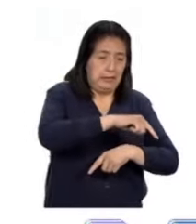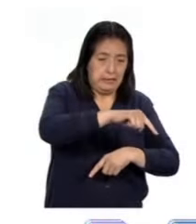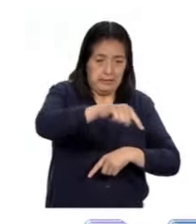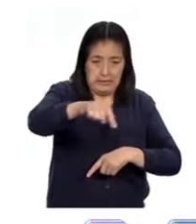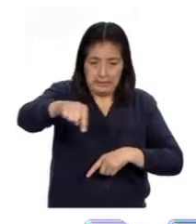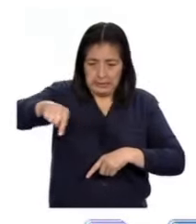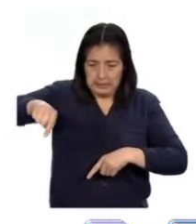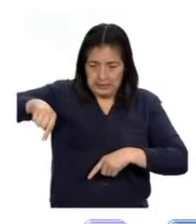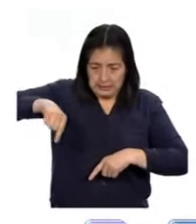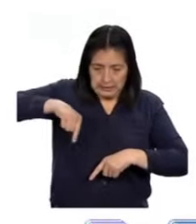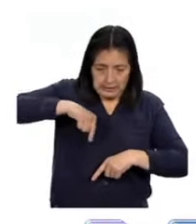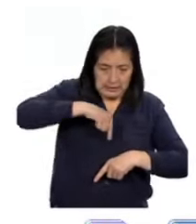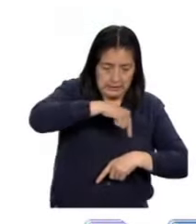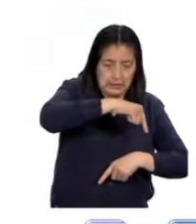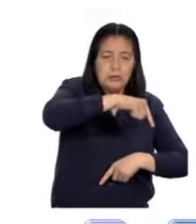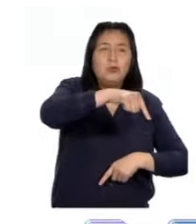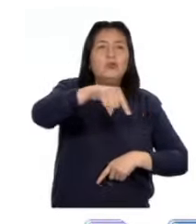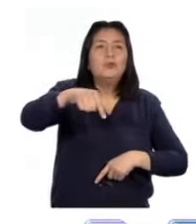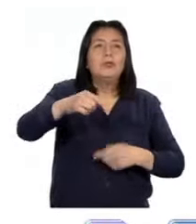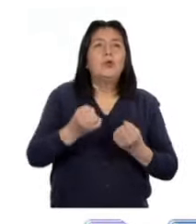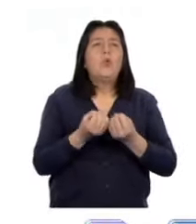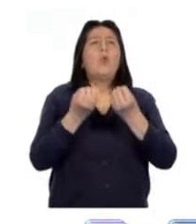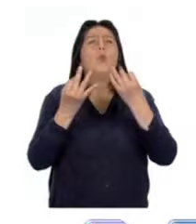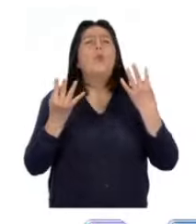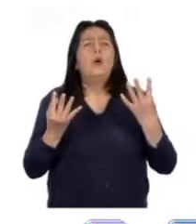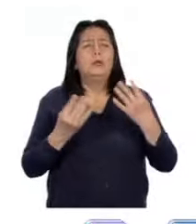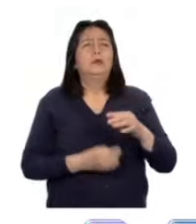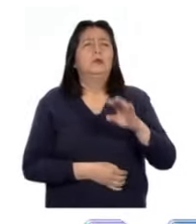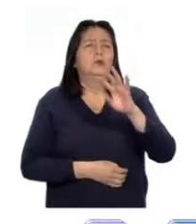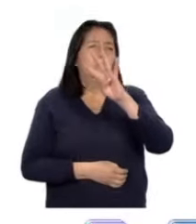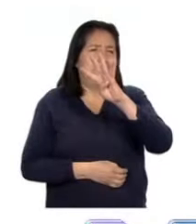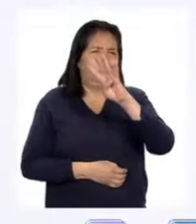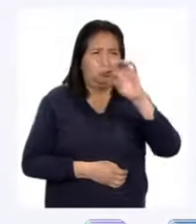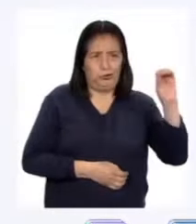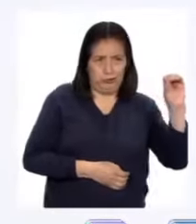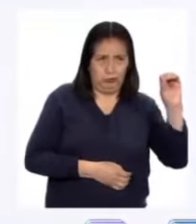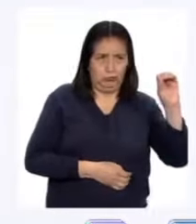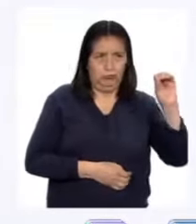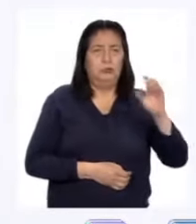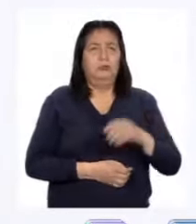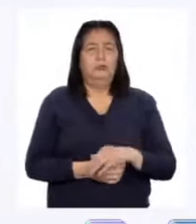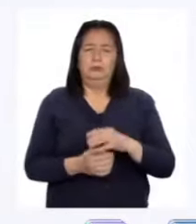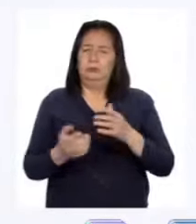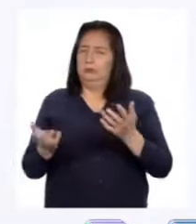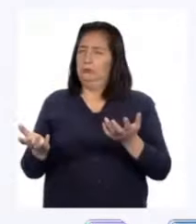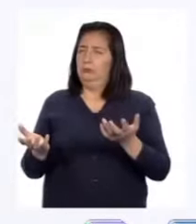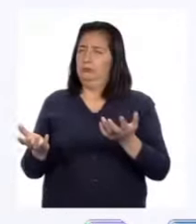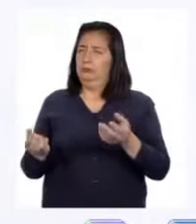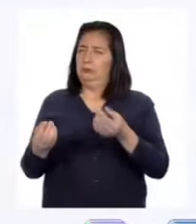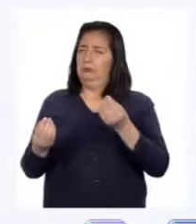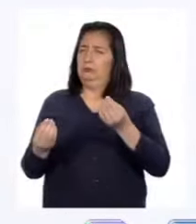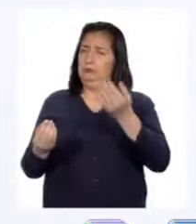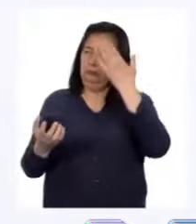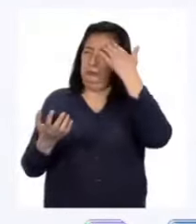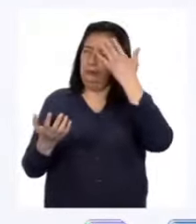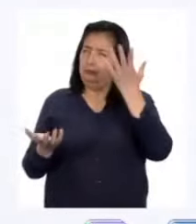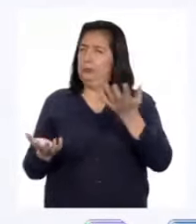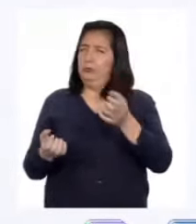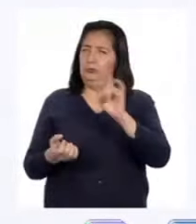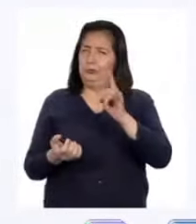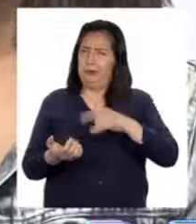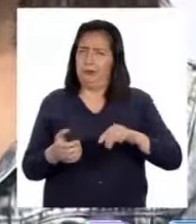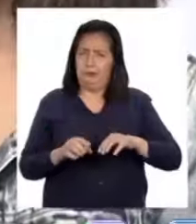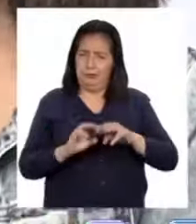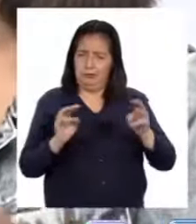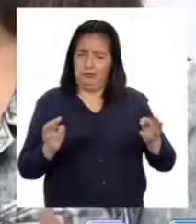la circunferencia es 400 centímetros. Pero, ¿cómo podemos usar esa información para hacer una